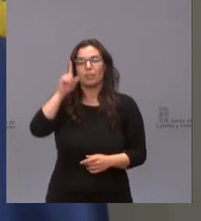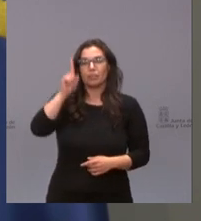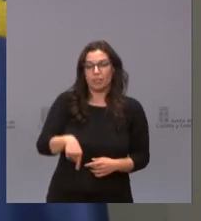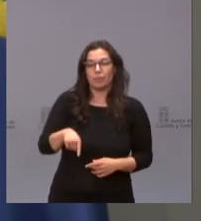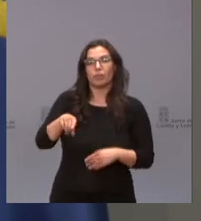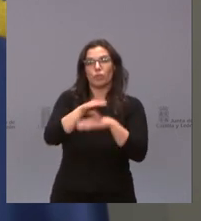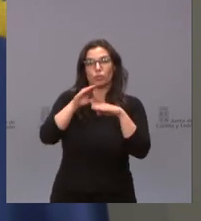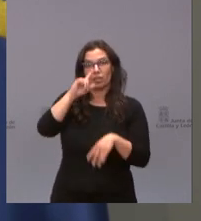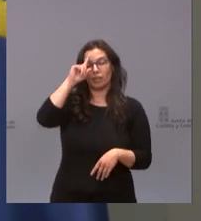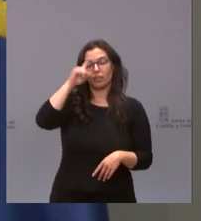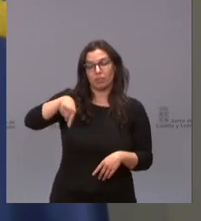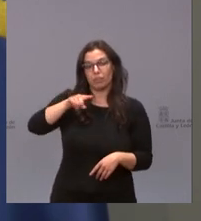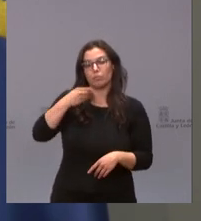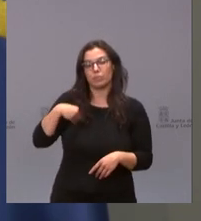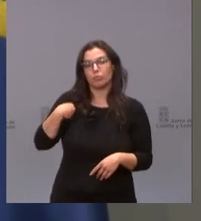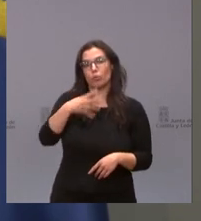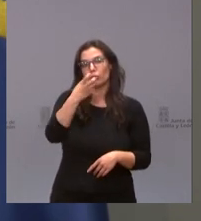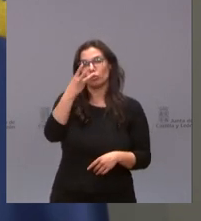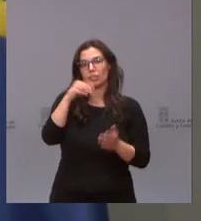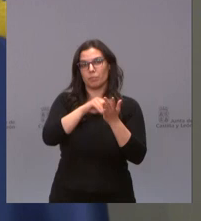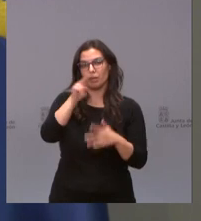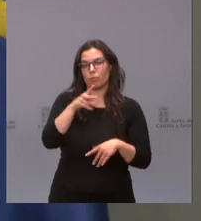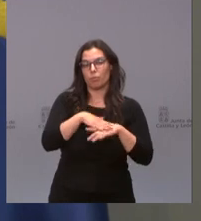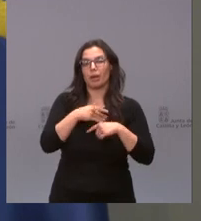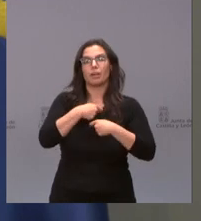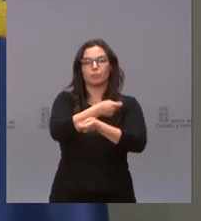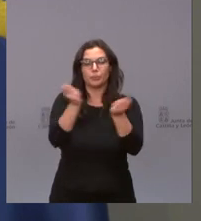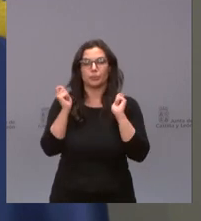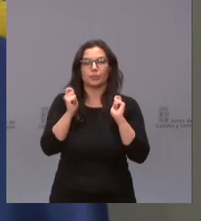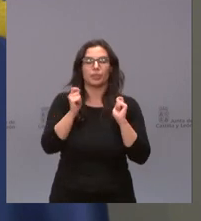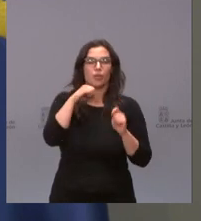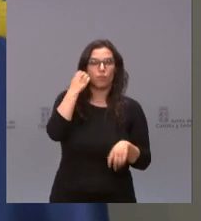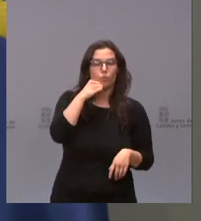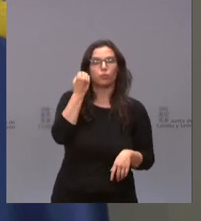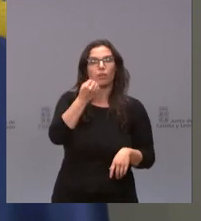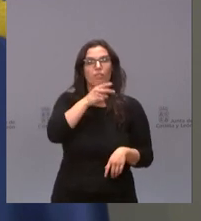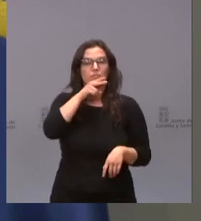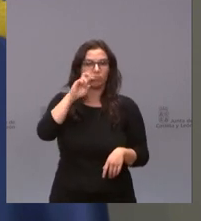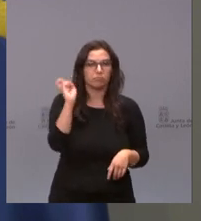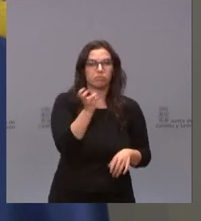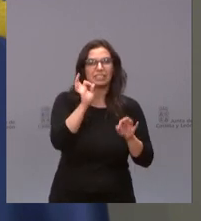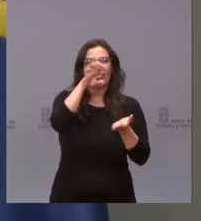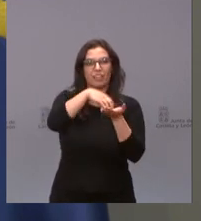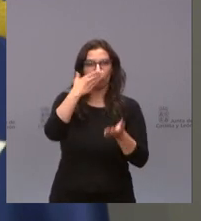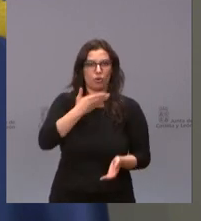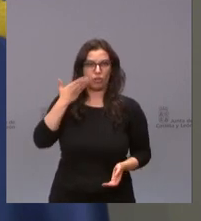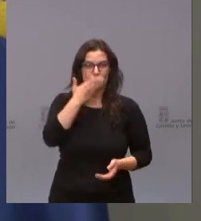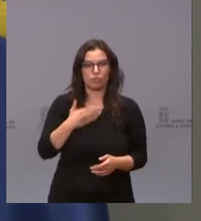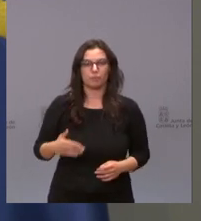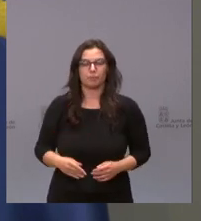.000 euros para el suministro y distribución de frutas y hortalizas a nuestros centros escolares.